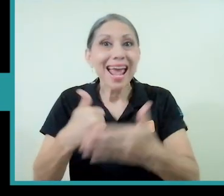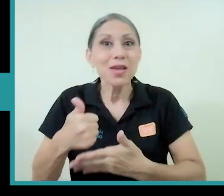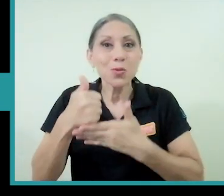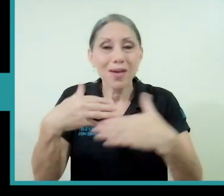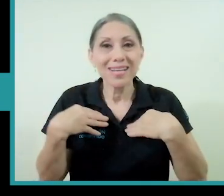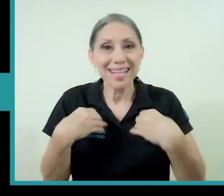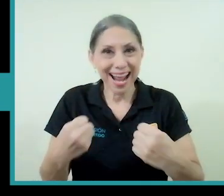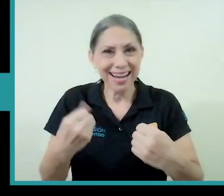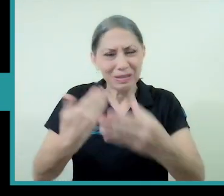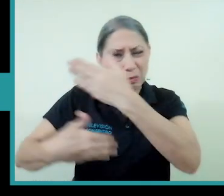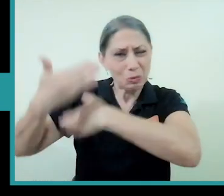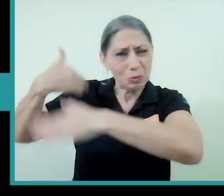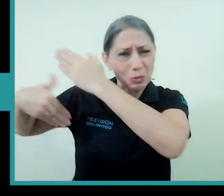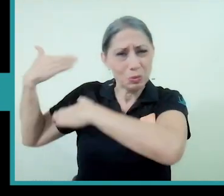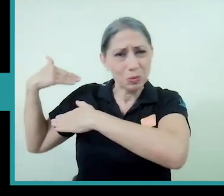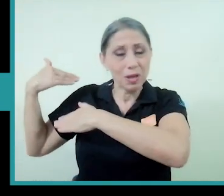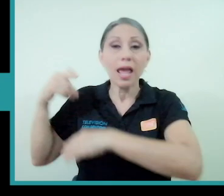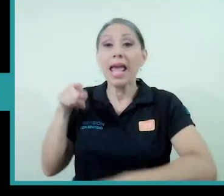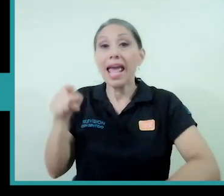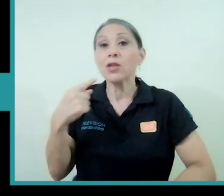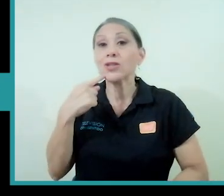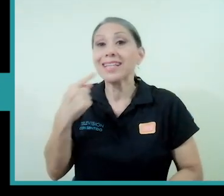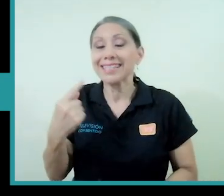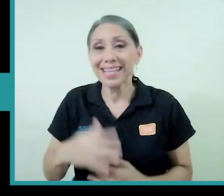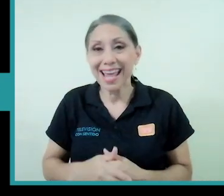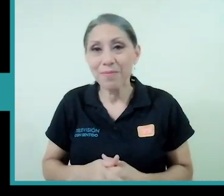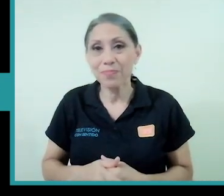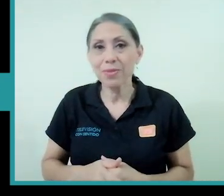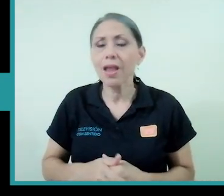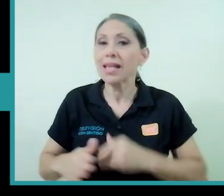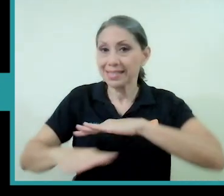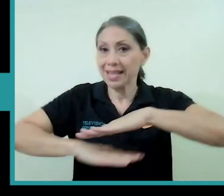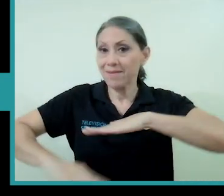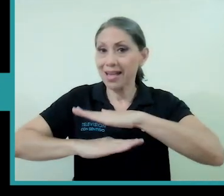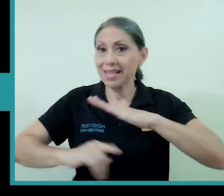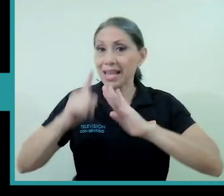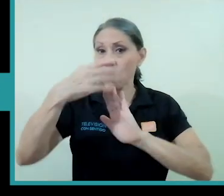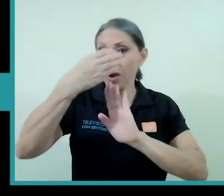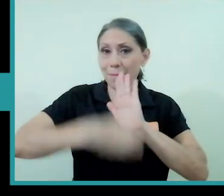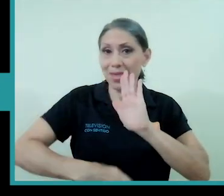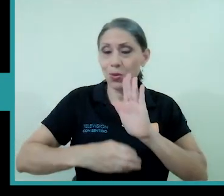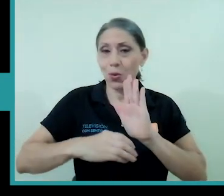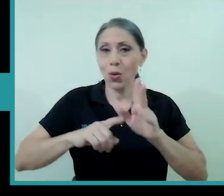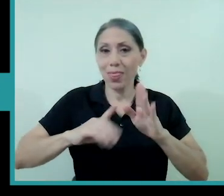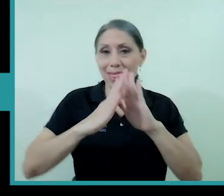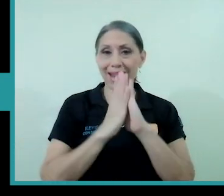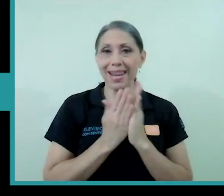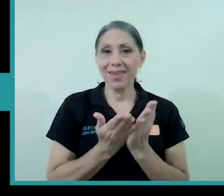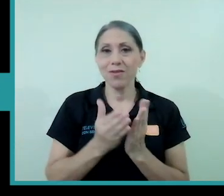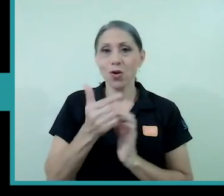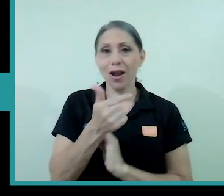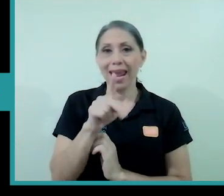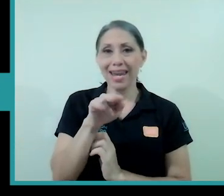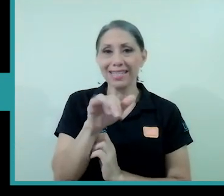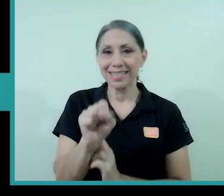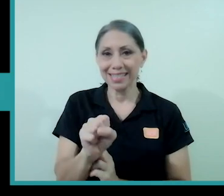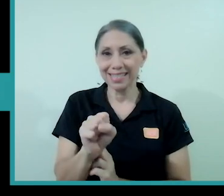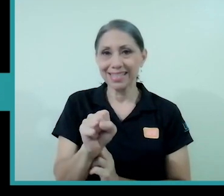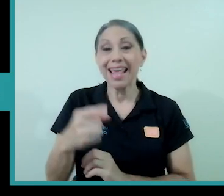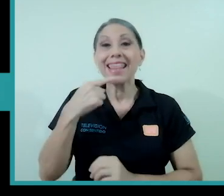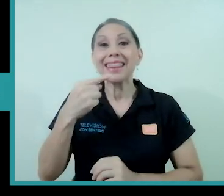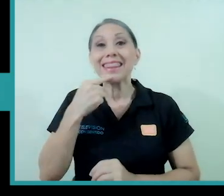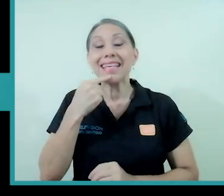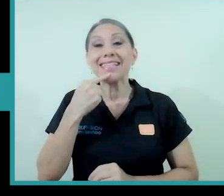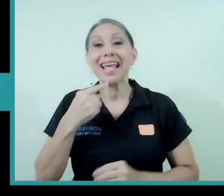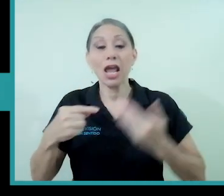del hecho de que la mujer porque además se basan en un solo capítulo del génesis que por haber hecho Dios a la mujer de una